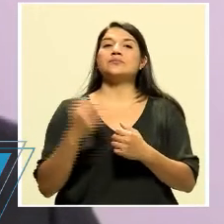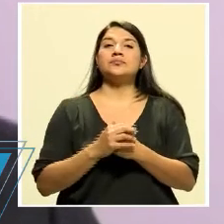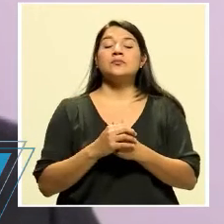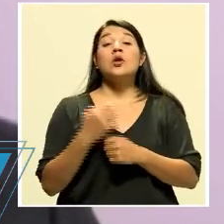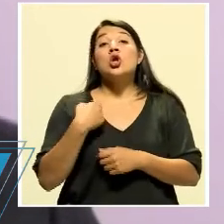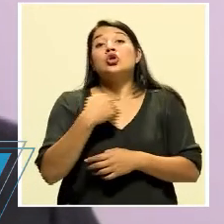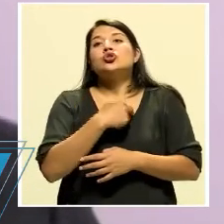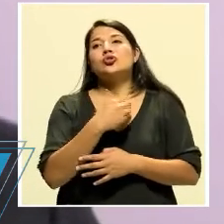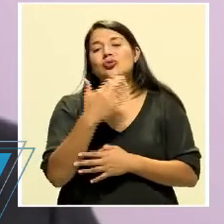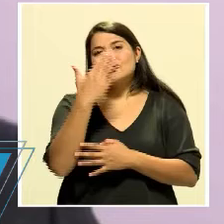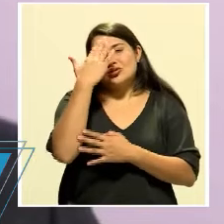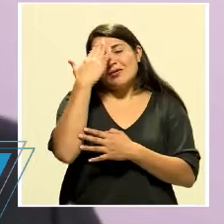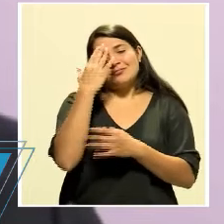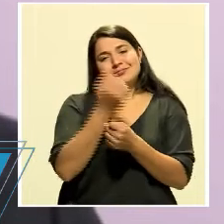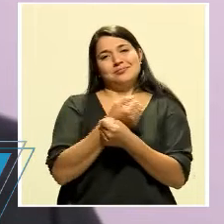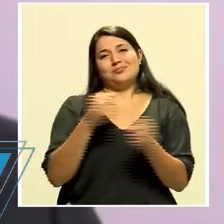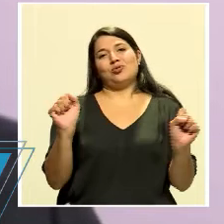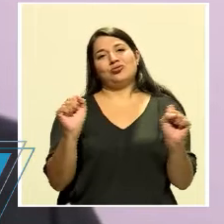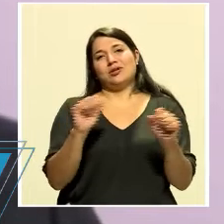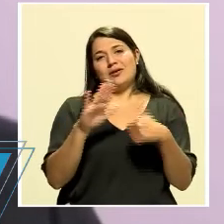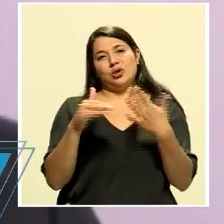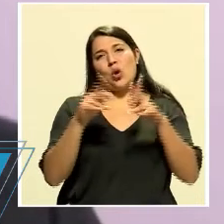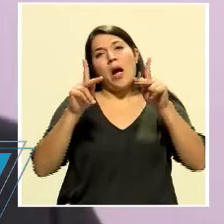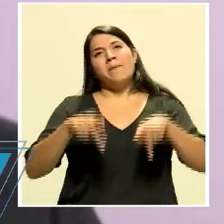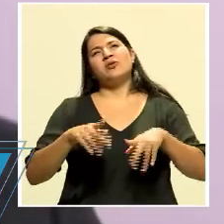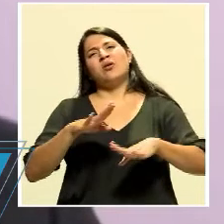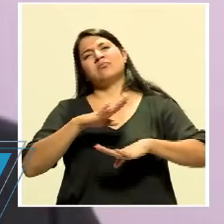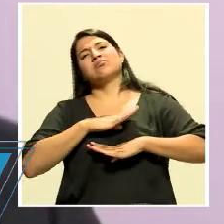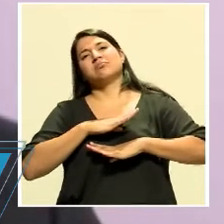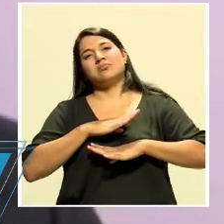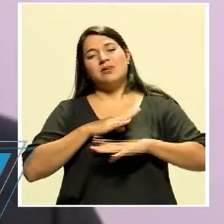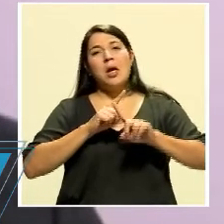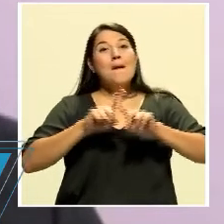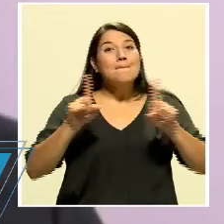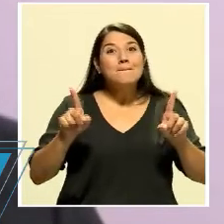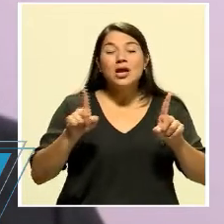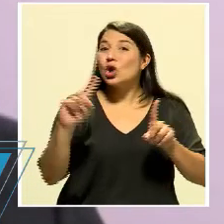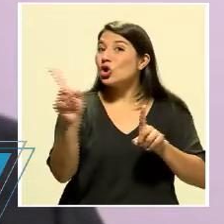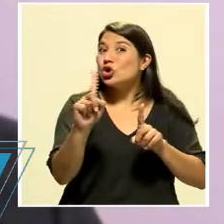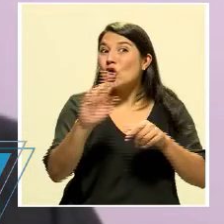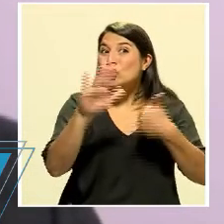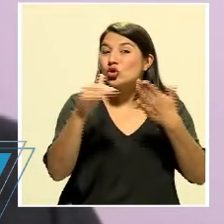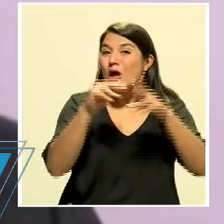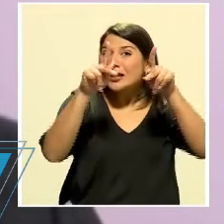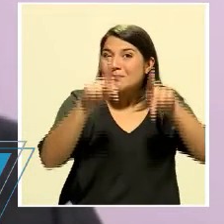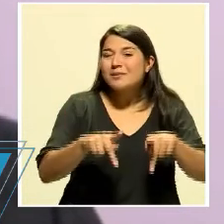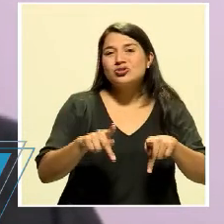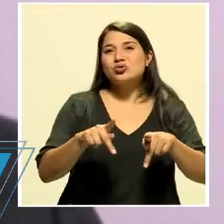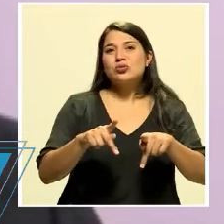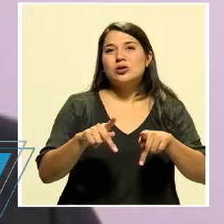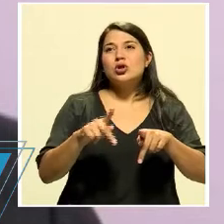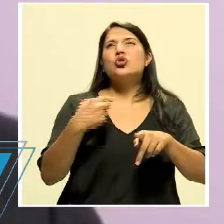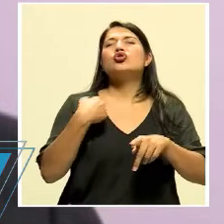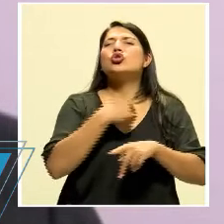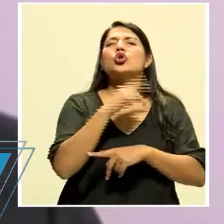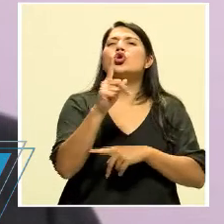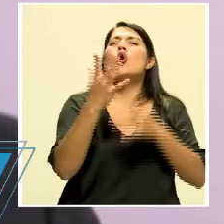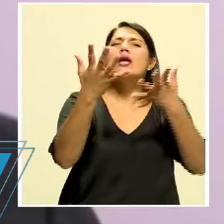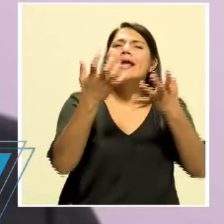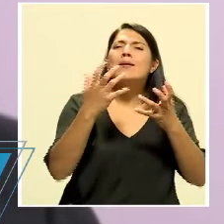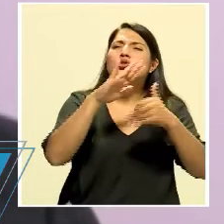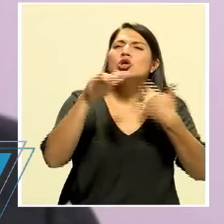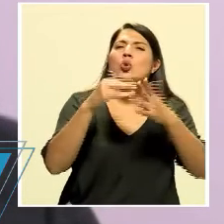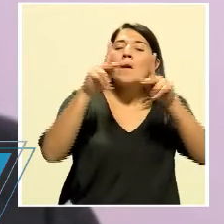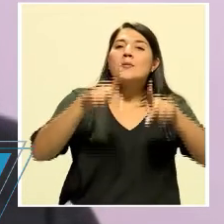nosotros sabíamos que eso era imposible que se mantuviera, pero no es la aprobación per se. Lo importante es que en